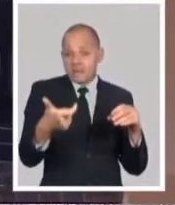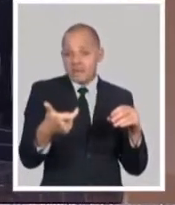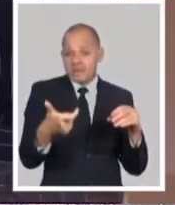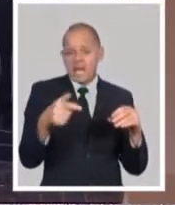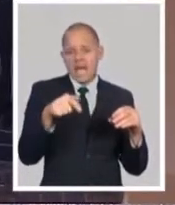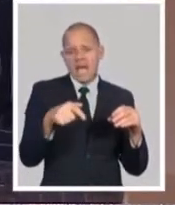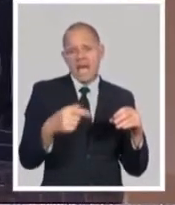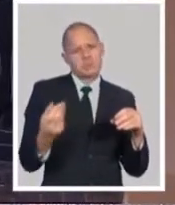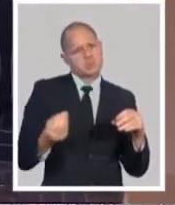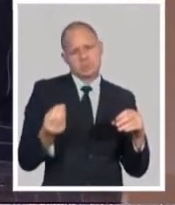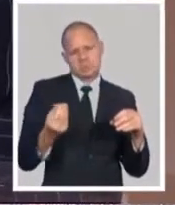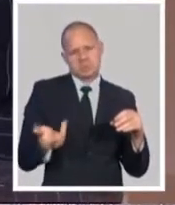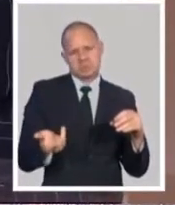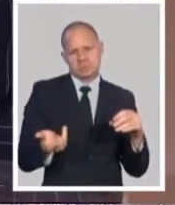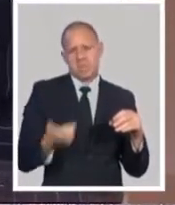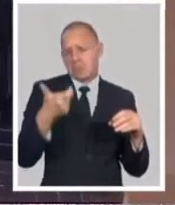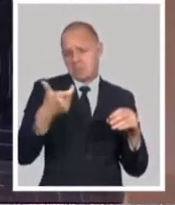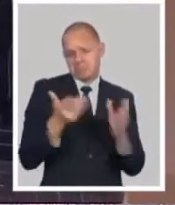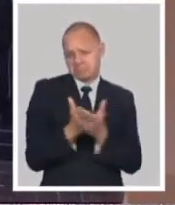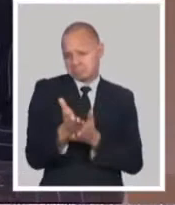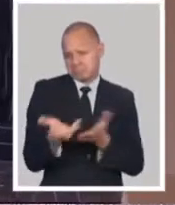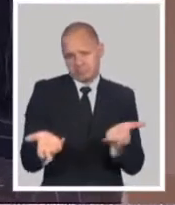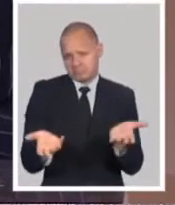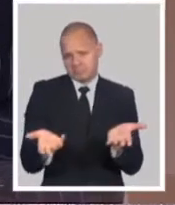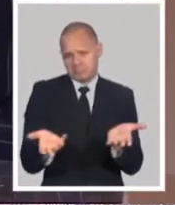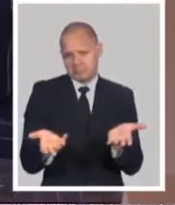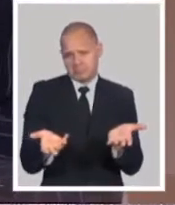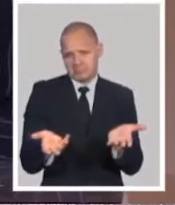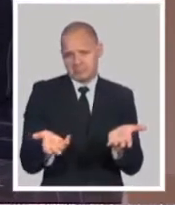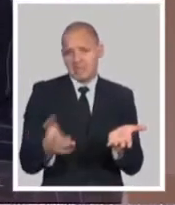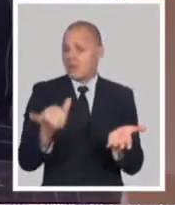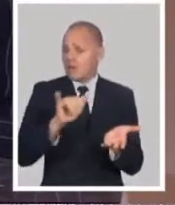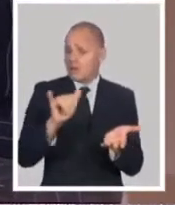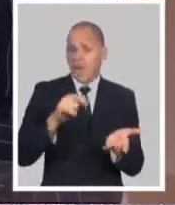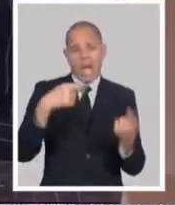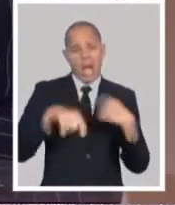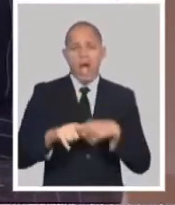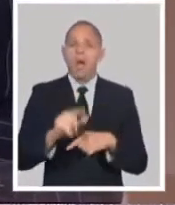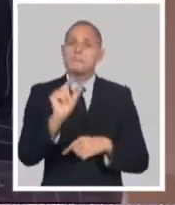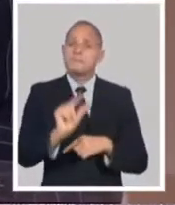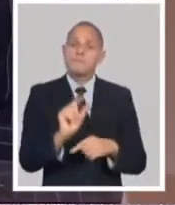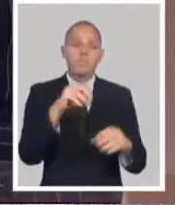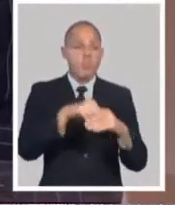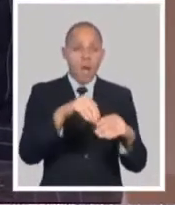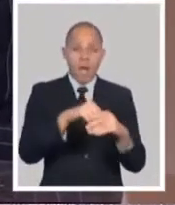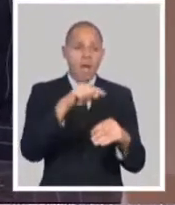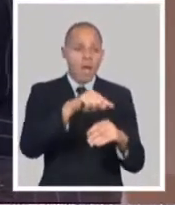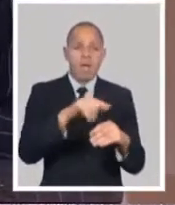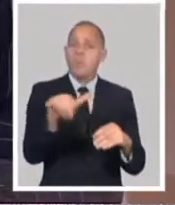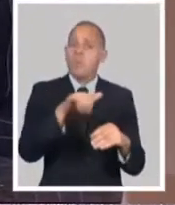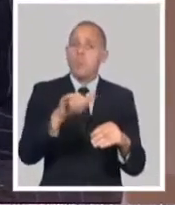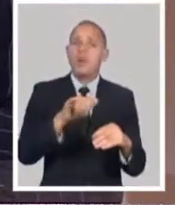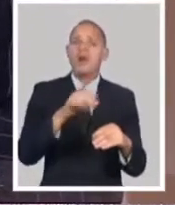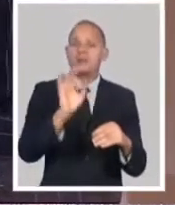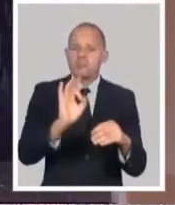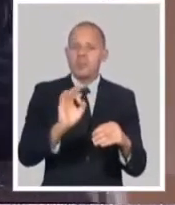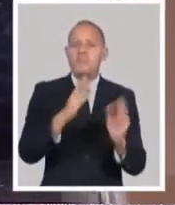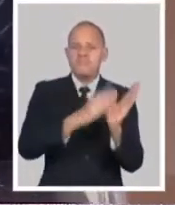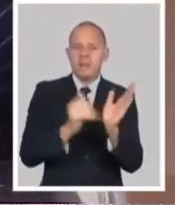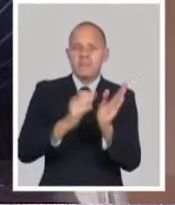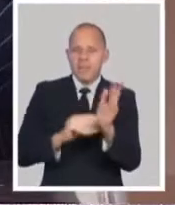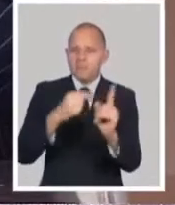la tarea de ordenamiento. Por tanto, se mantienen hoy las mismas tasas de interés que hoy opera ese